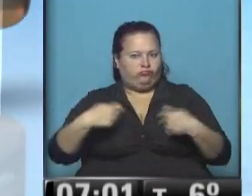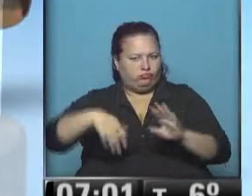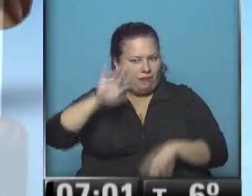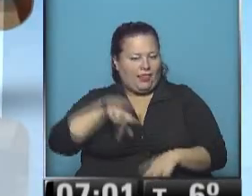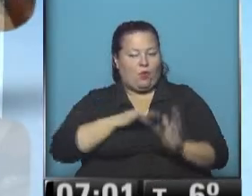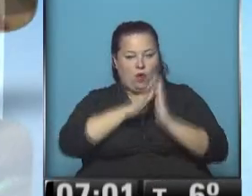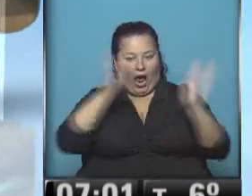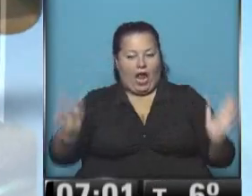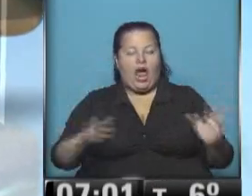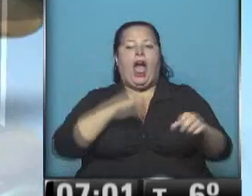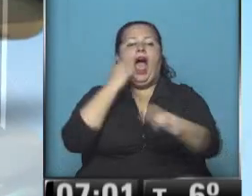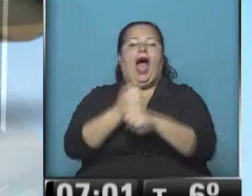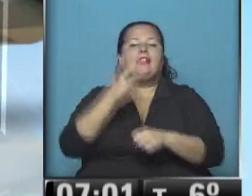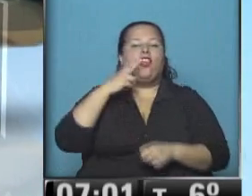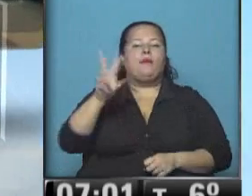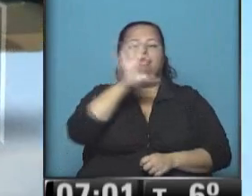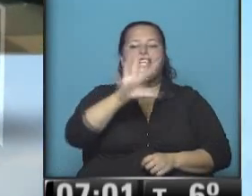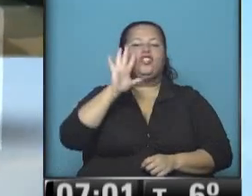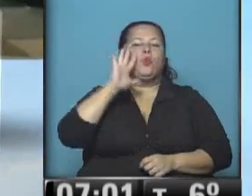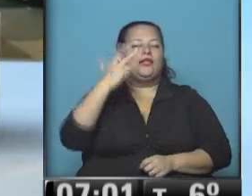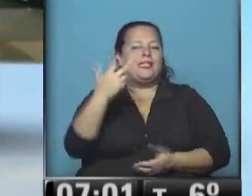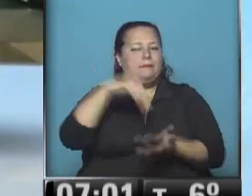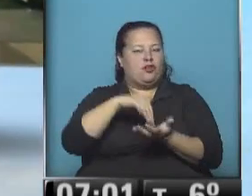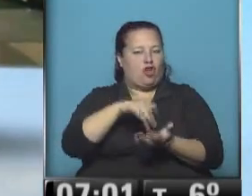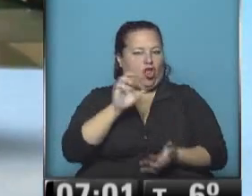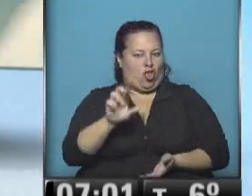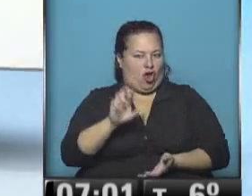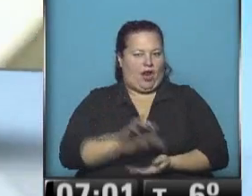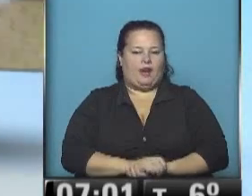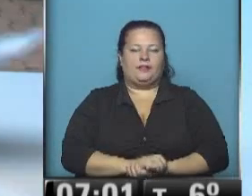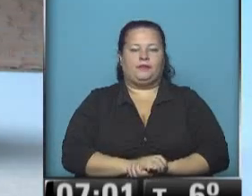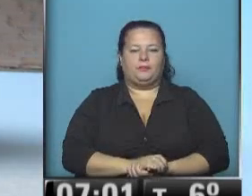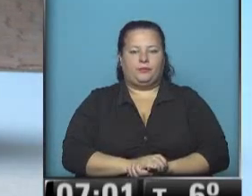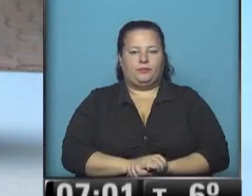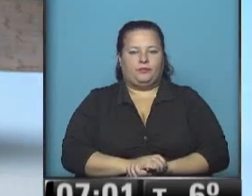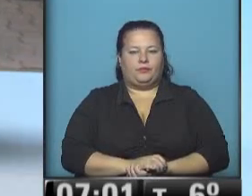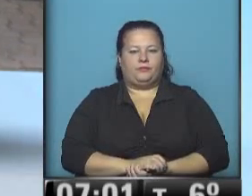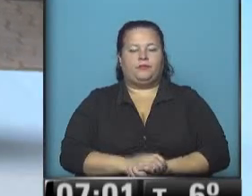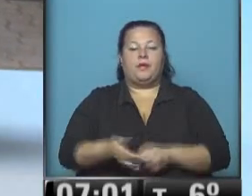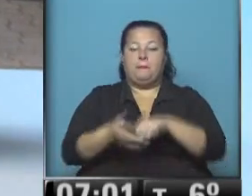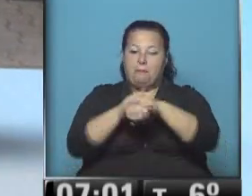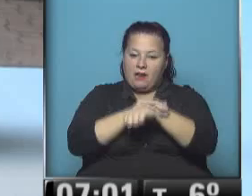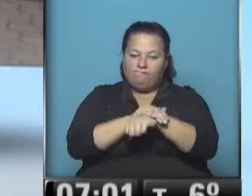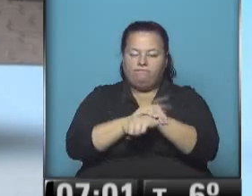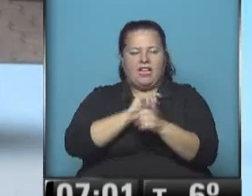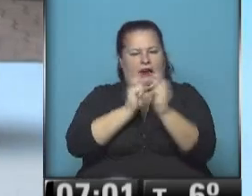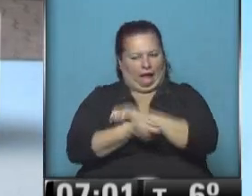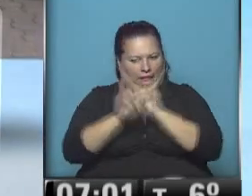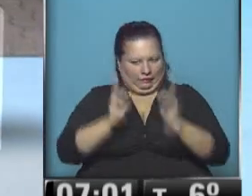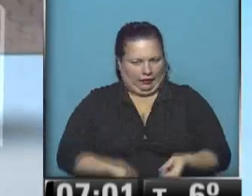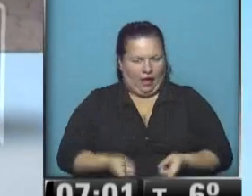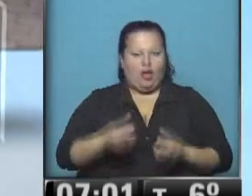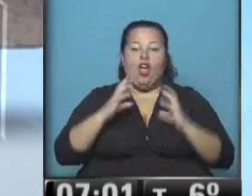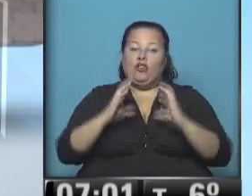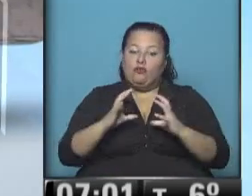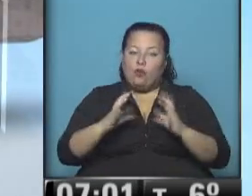año hasta los 2.553 millones de dólares. La reta se sumó al giro. El